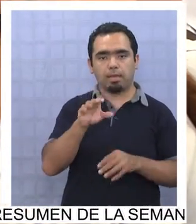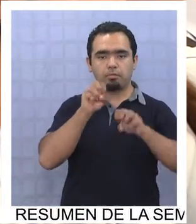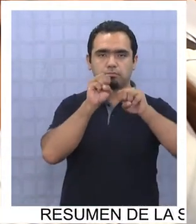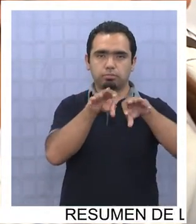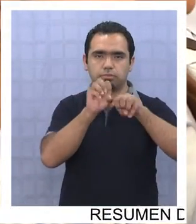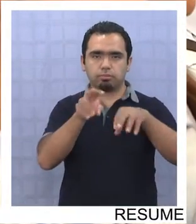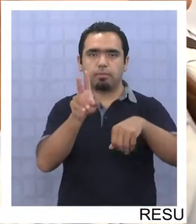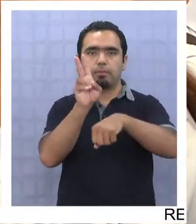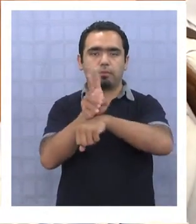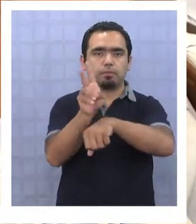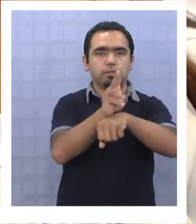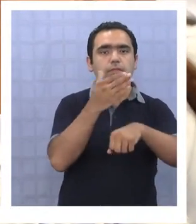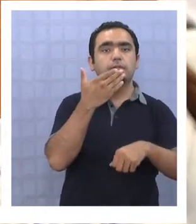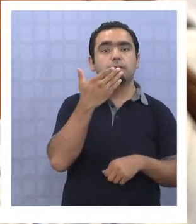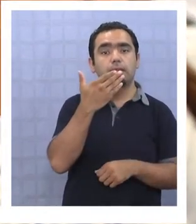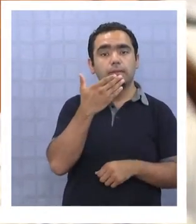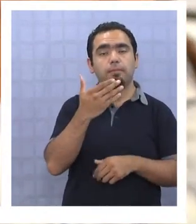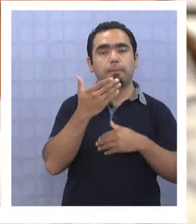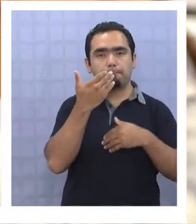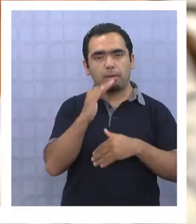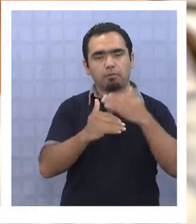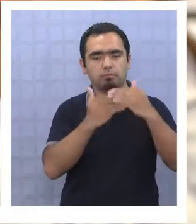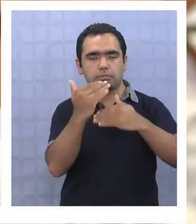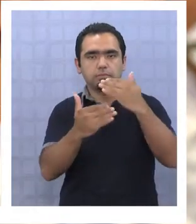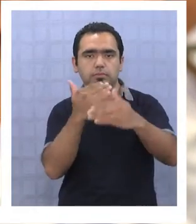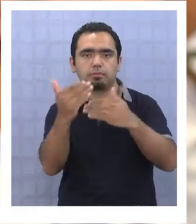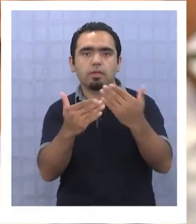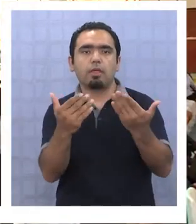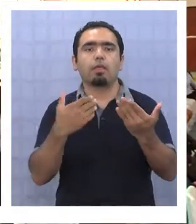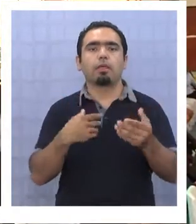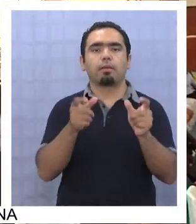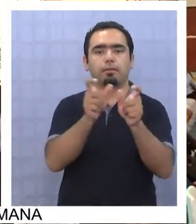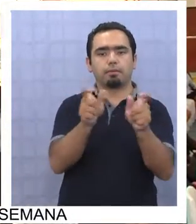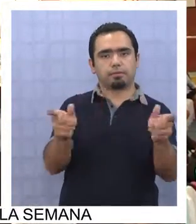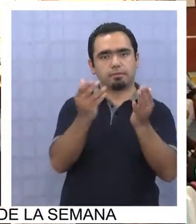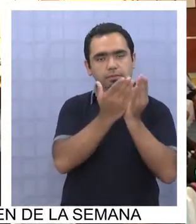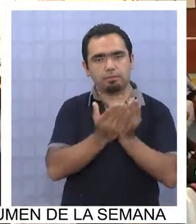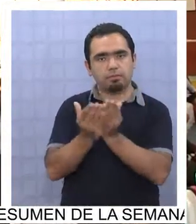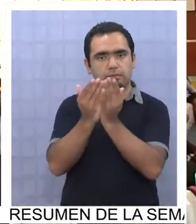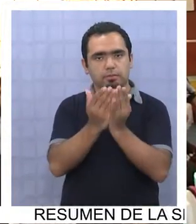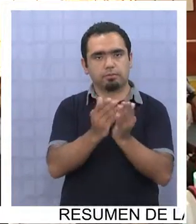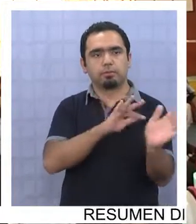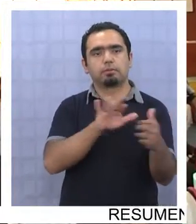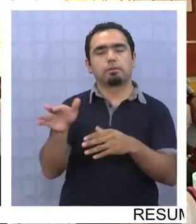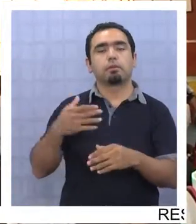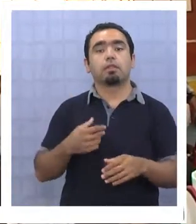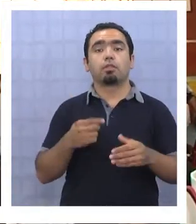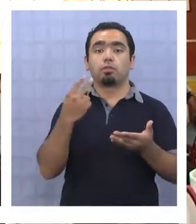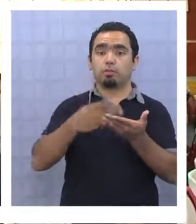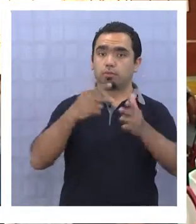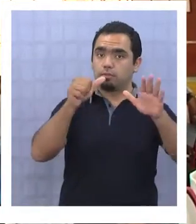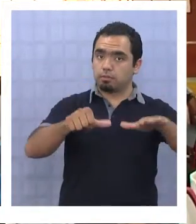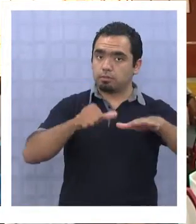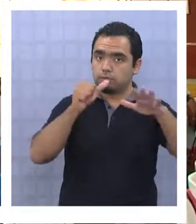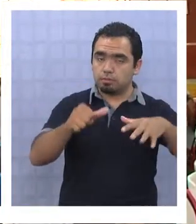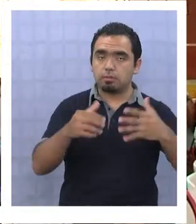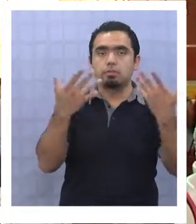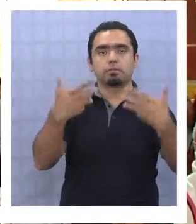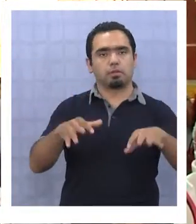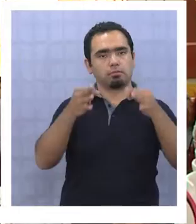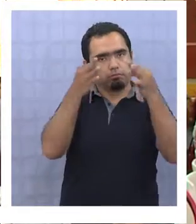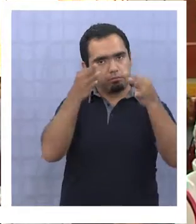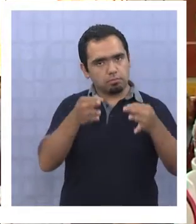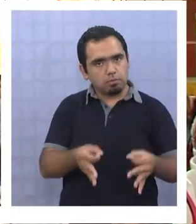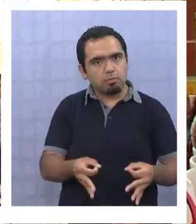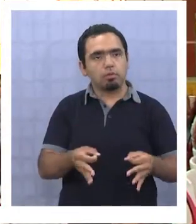adaptabilidad que durará hasta el año 2018. Por eso desde el 2016 entra en régimen el sistema de aseguramiento de la calidad,